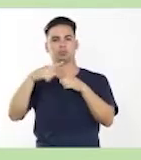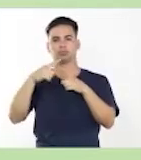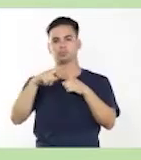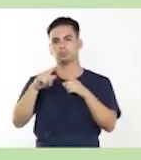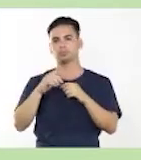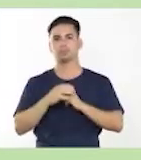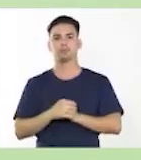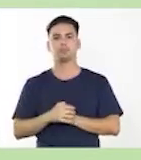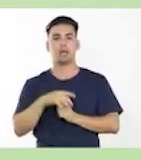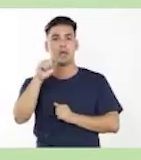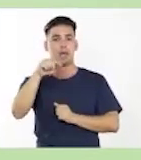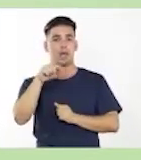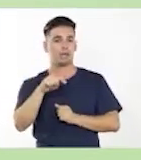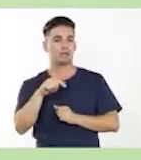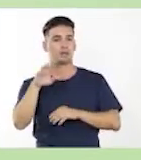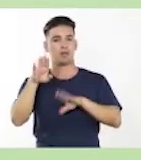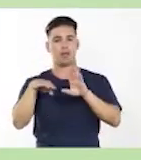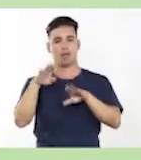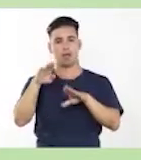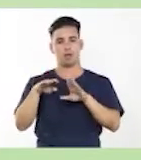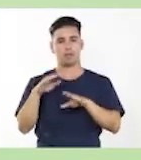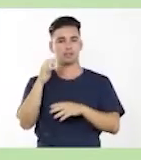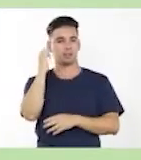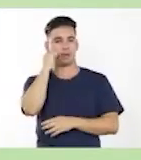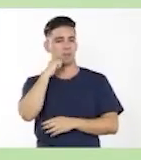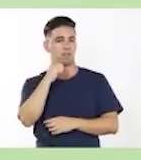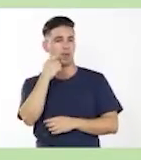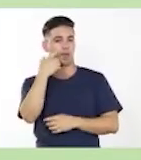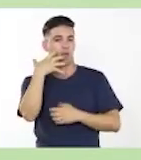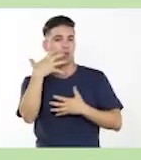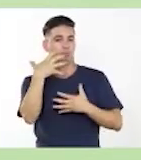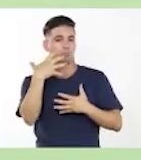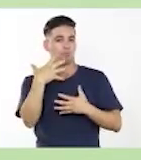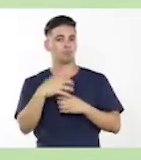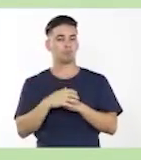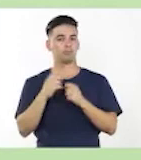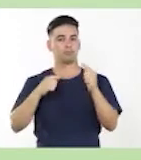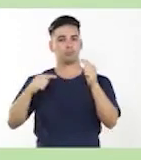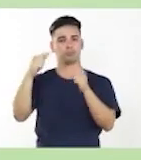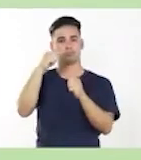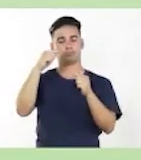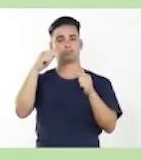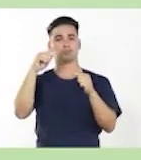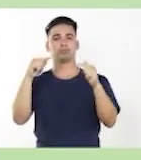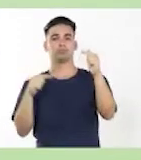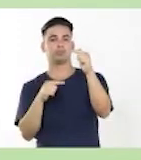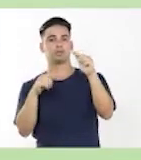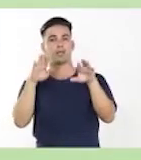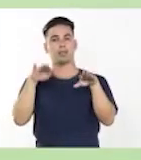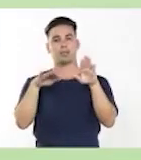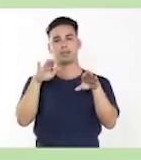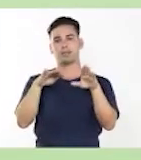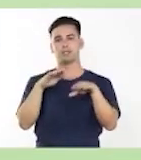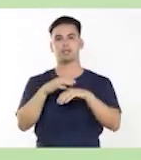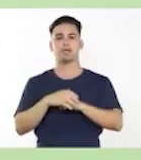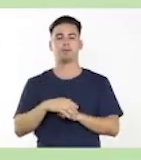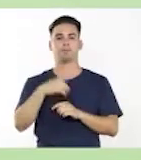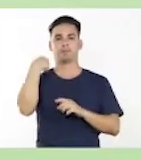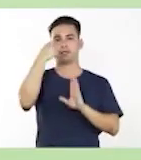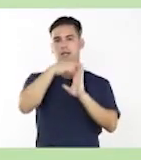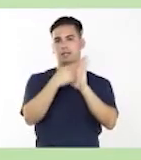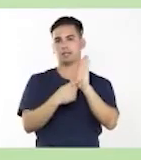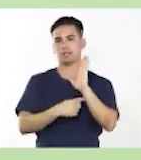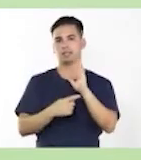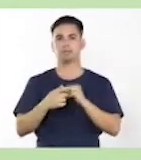épico, los cuales en ocasiones están más acentuado uno u